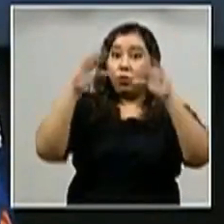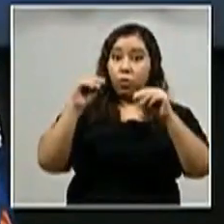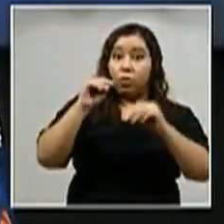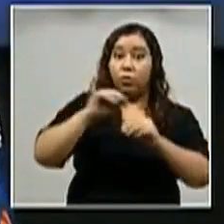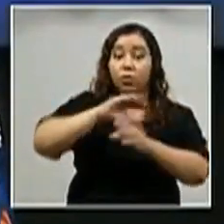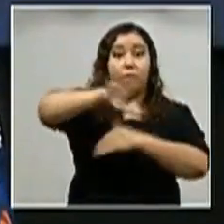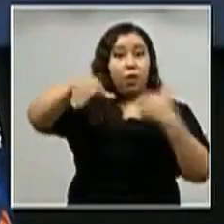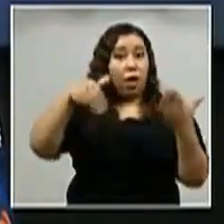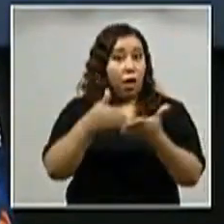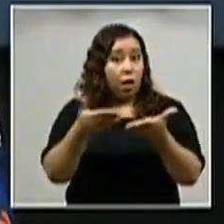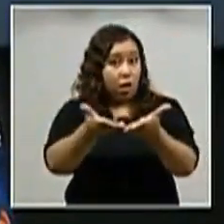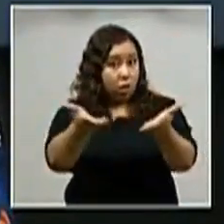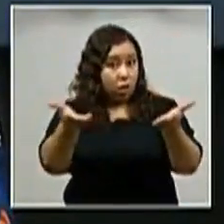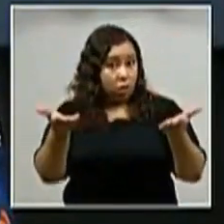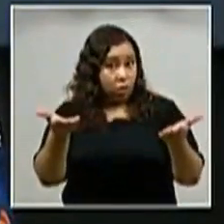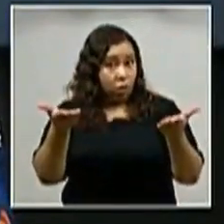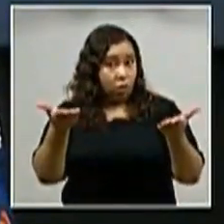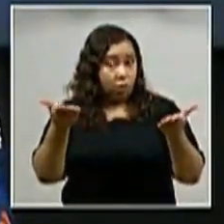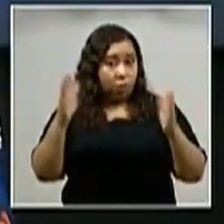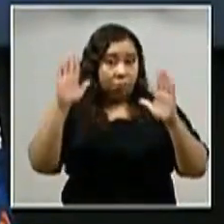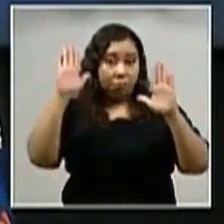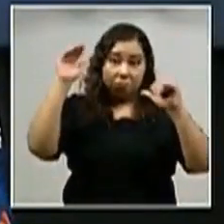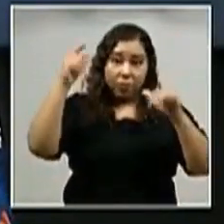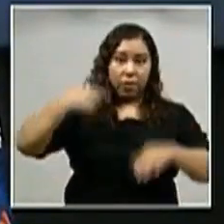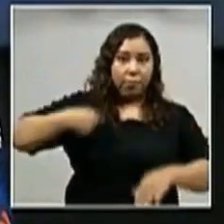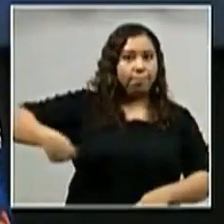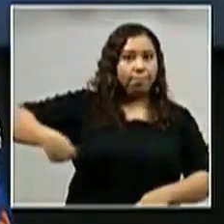esperando cumplir con lo prometido.